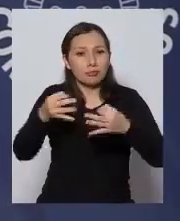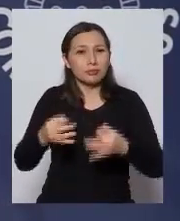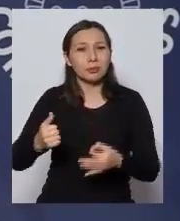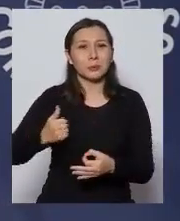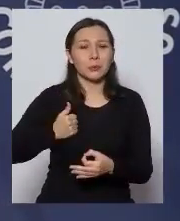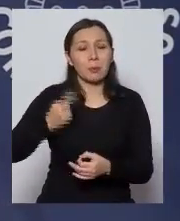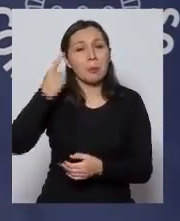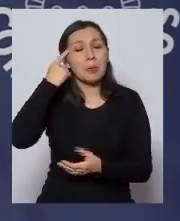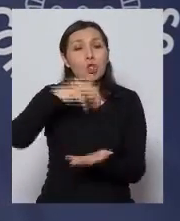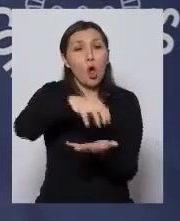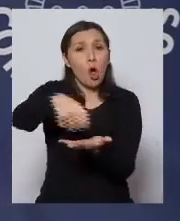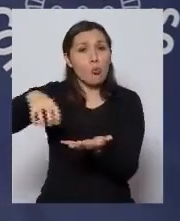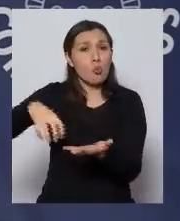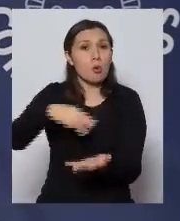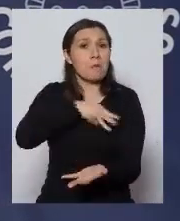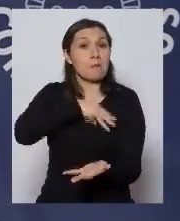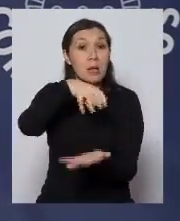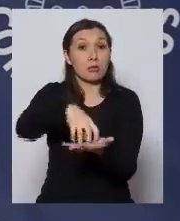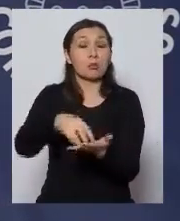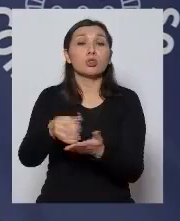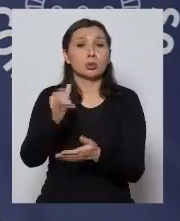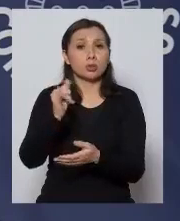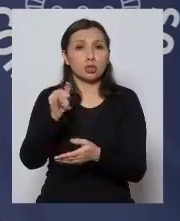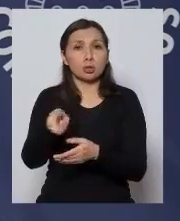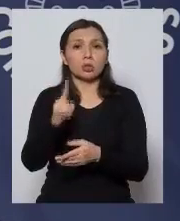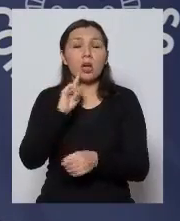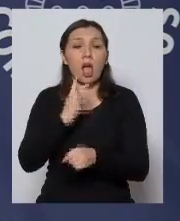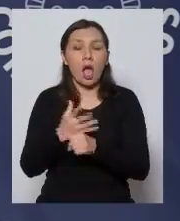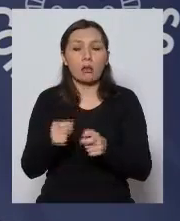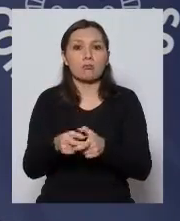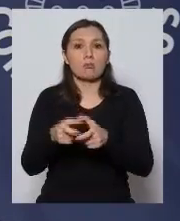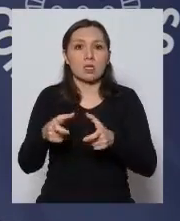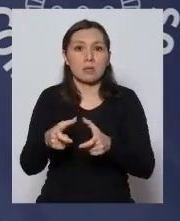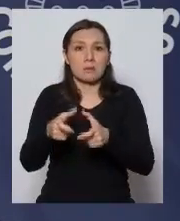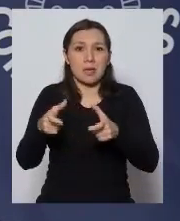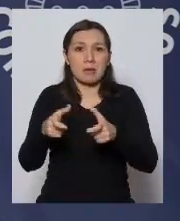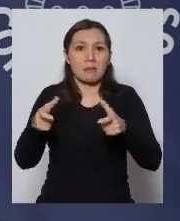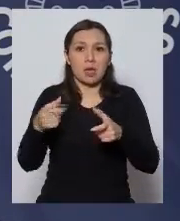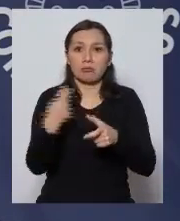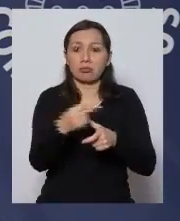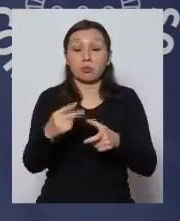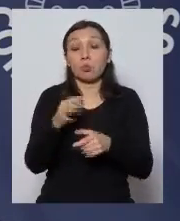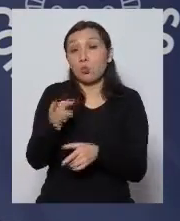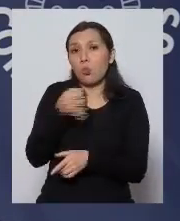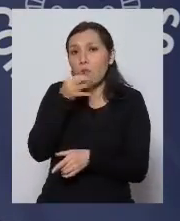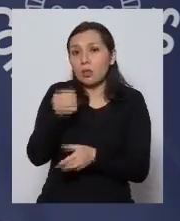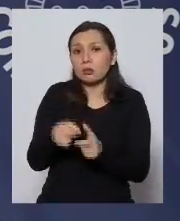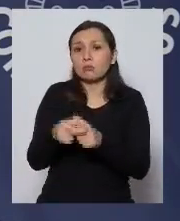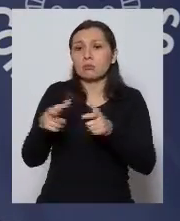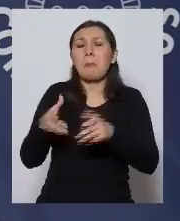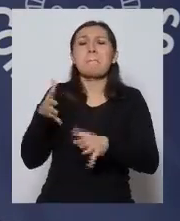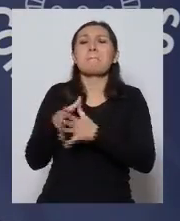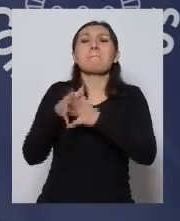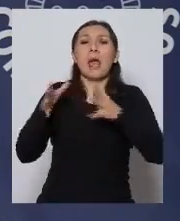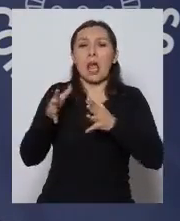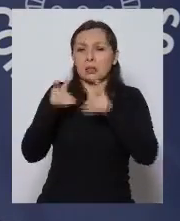pensando además en las comunas en la región metropolitana que sí están teniendo aumentos en sus casos usted dice que se ha aumentado la fiscalización pero tampoco es